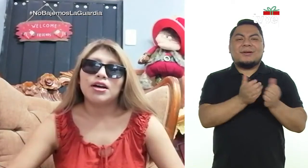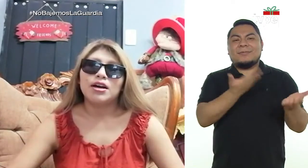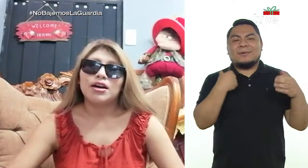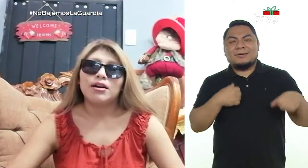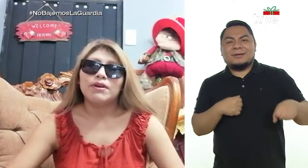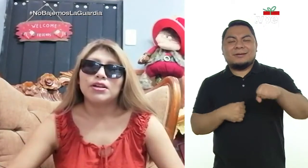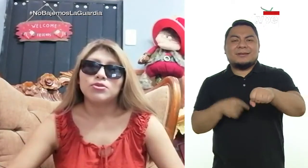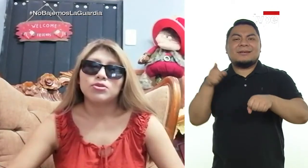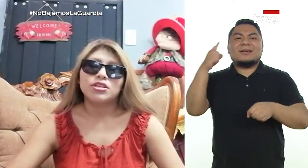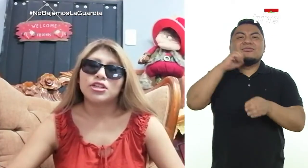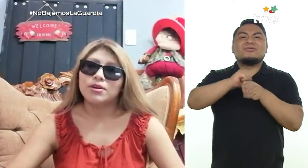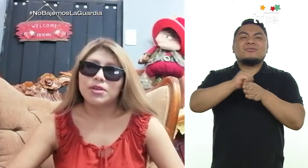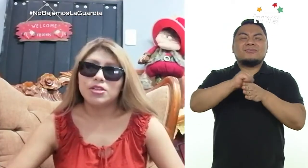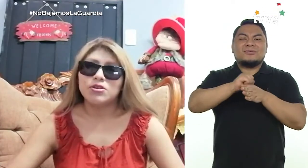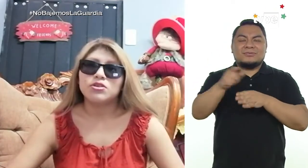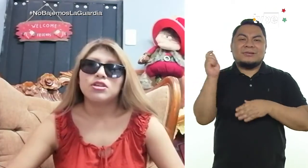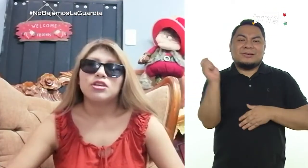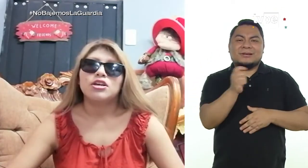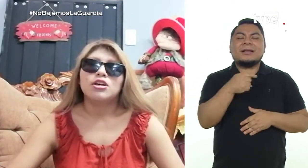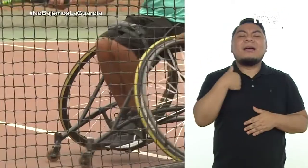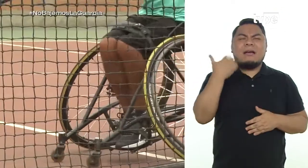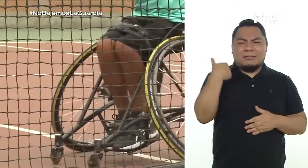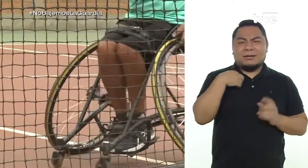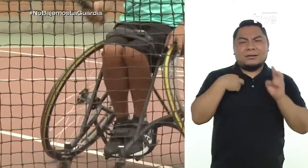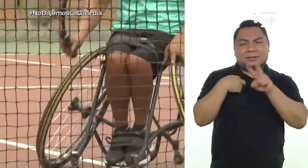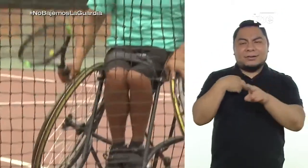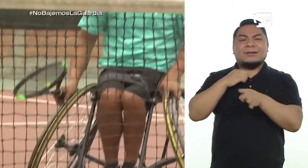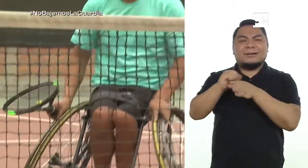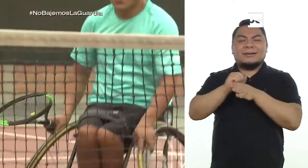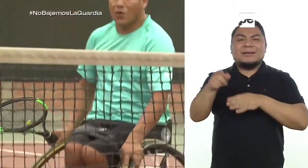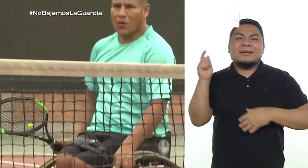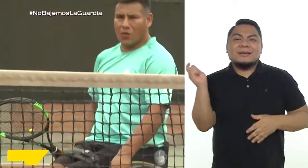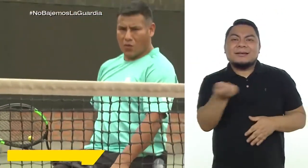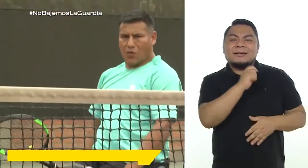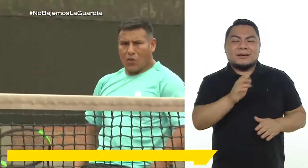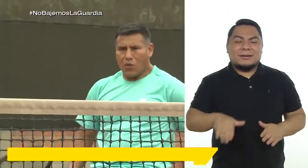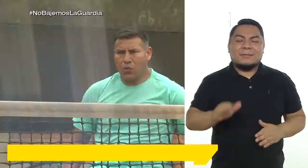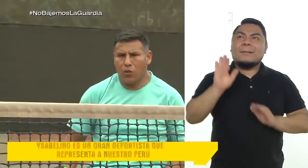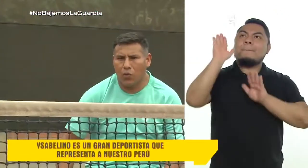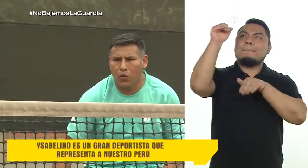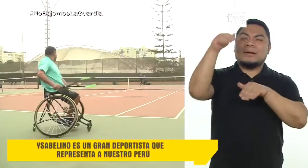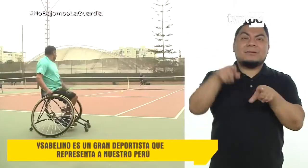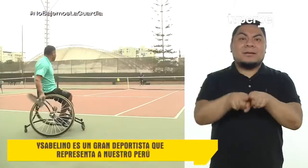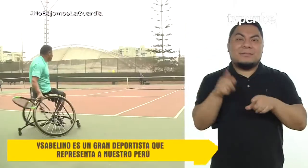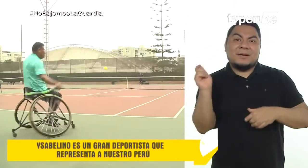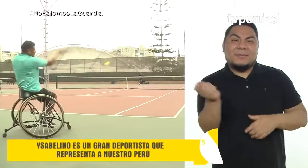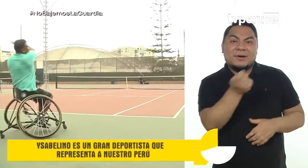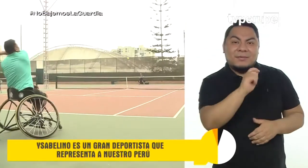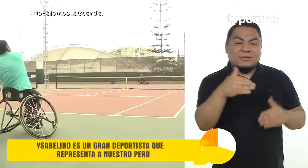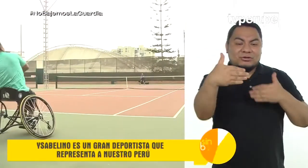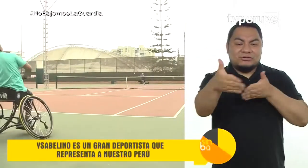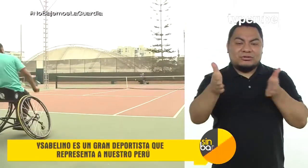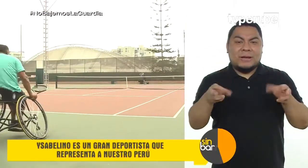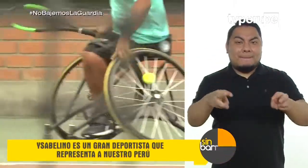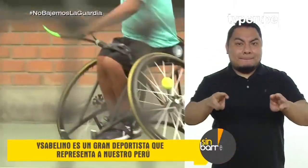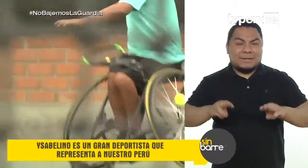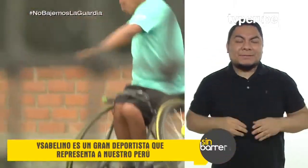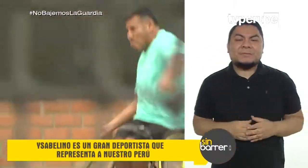llevaba a ver sus entrenamientos y lo veía entrenar tenis, básquet, incluso ping pong.